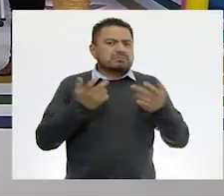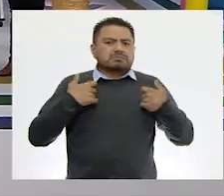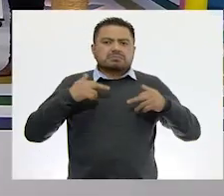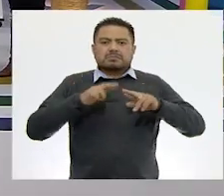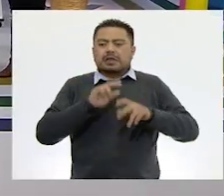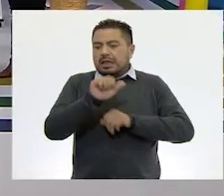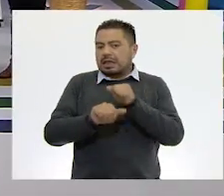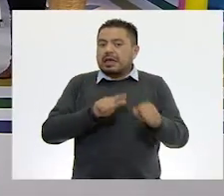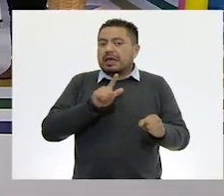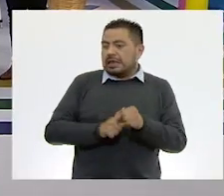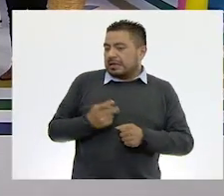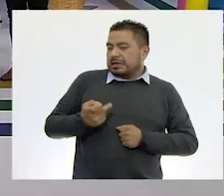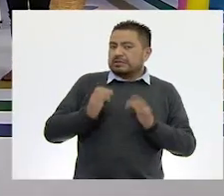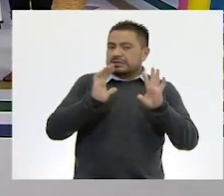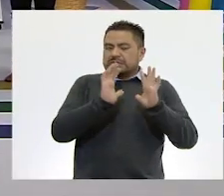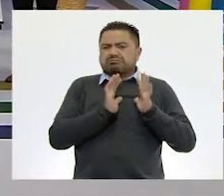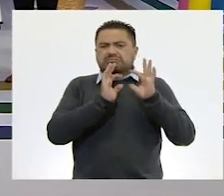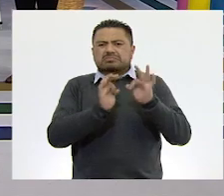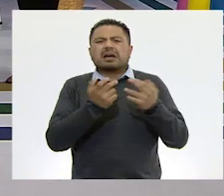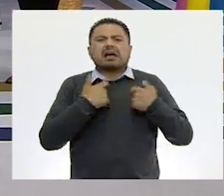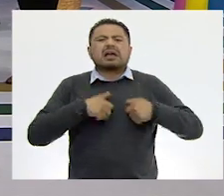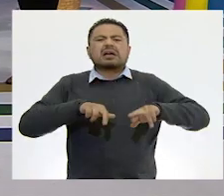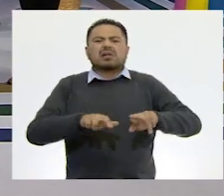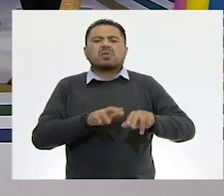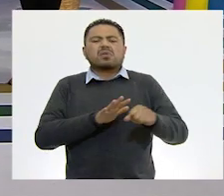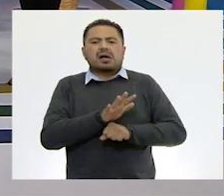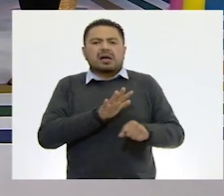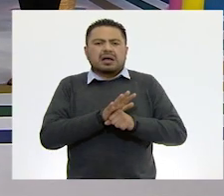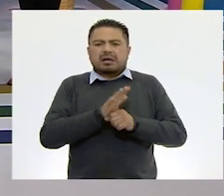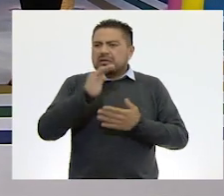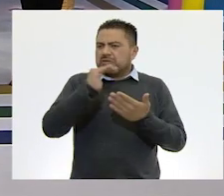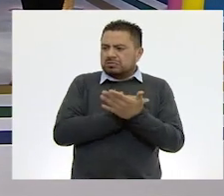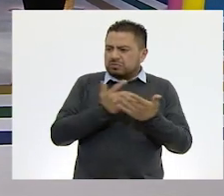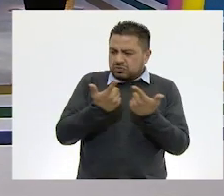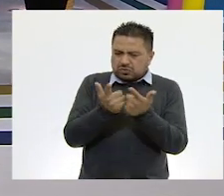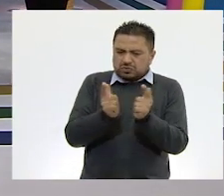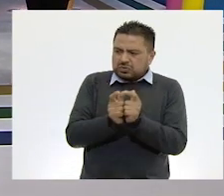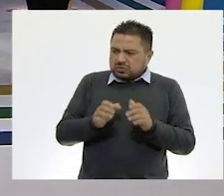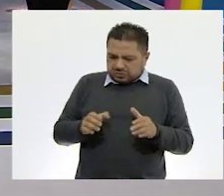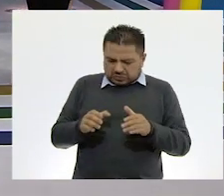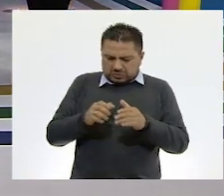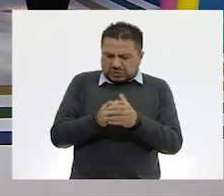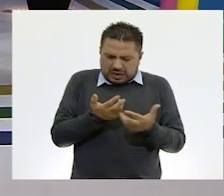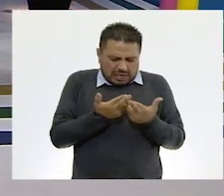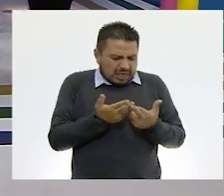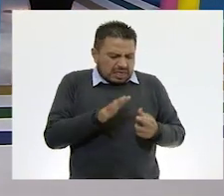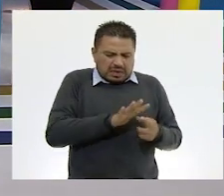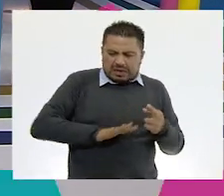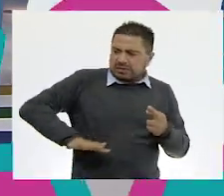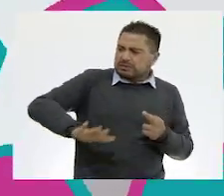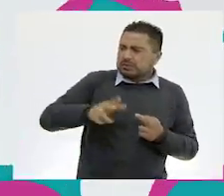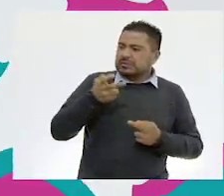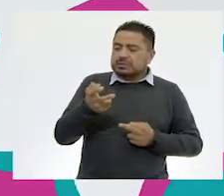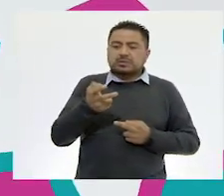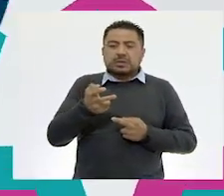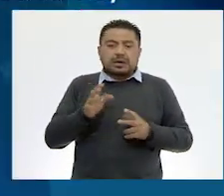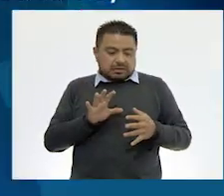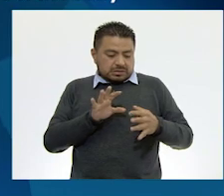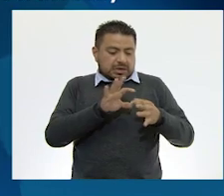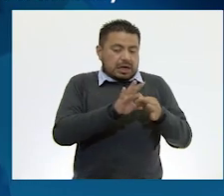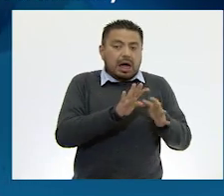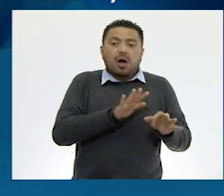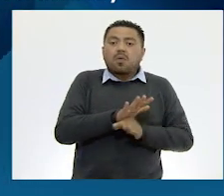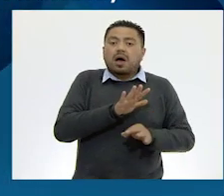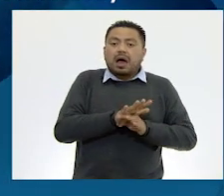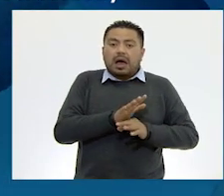especies endémicas representan una minoría dentro de la gran cantidad de especies. Están adaptadas